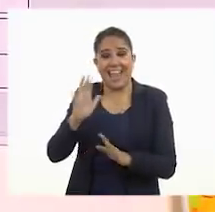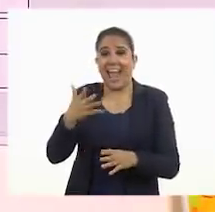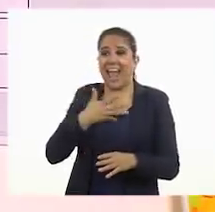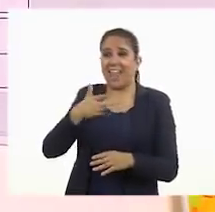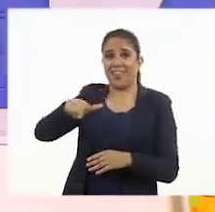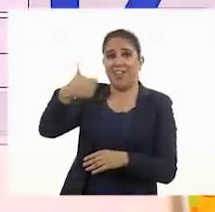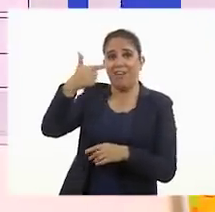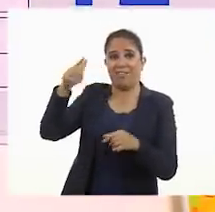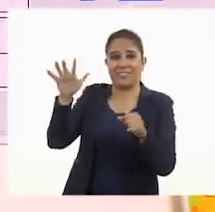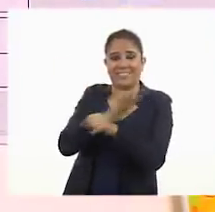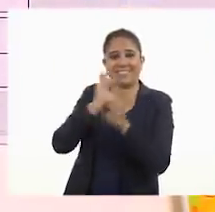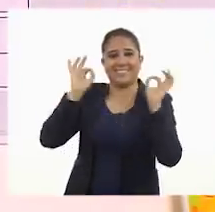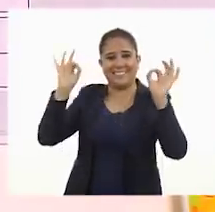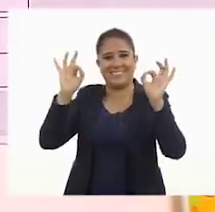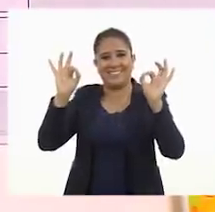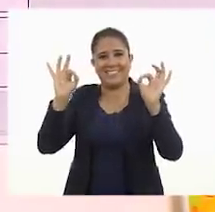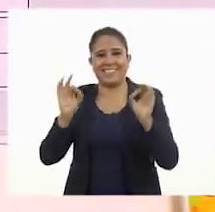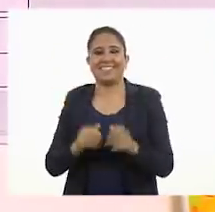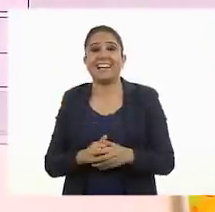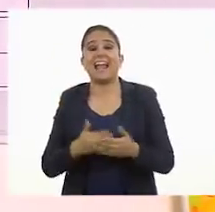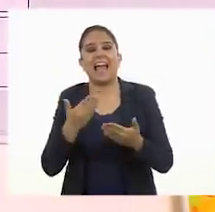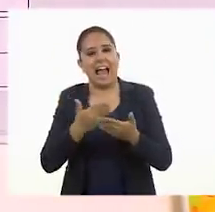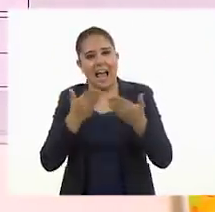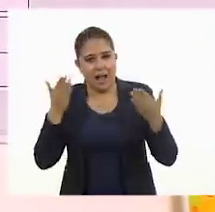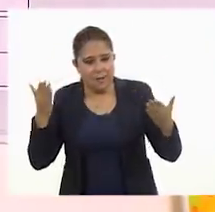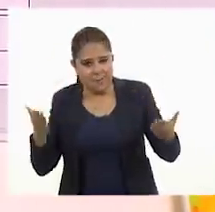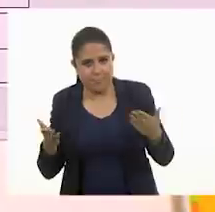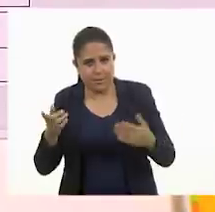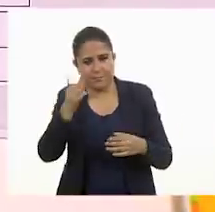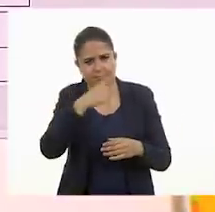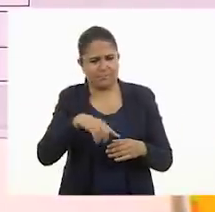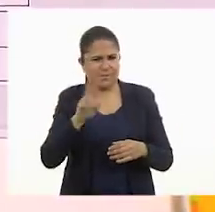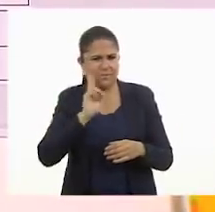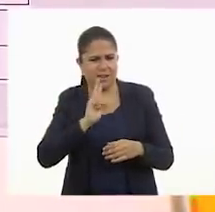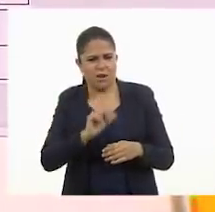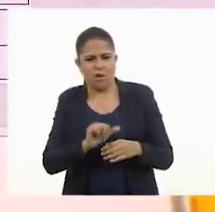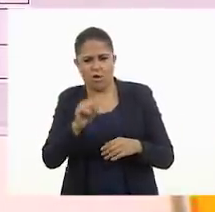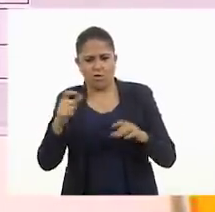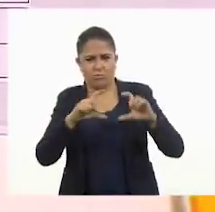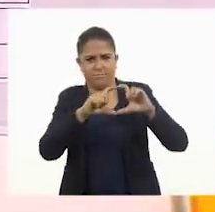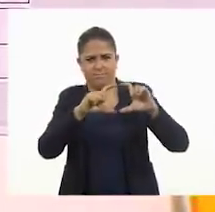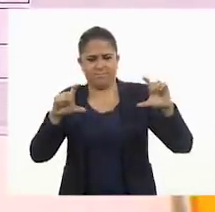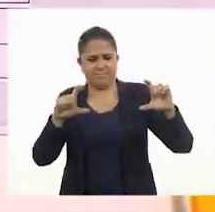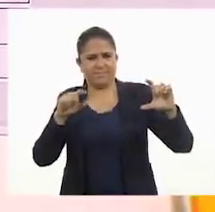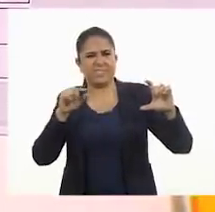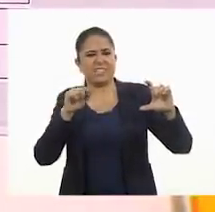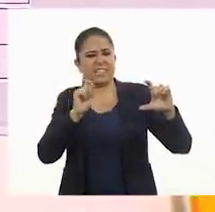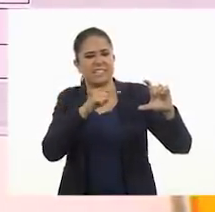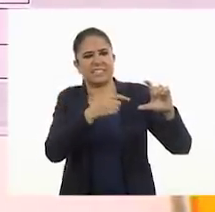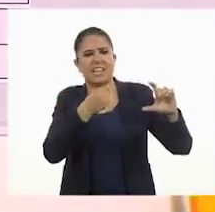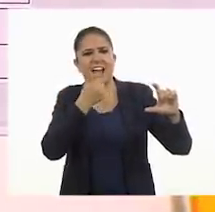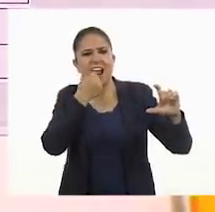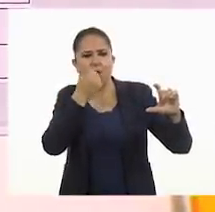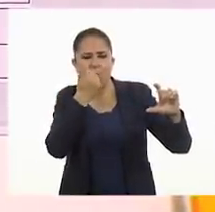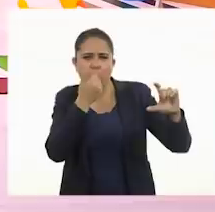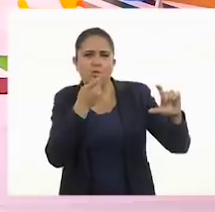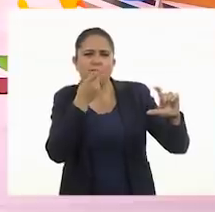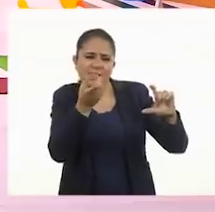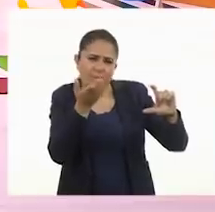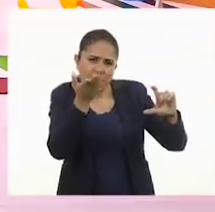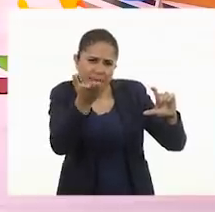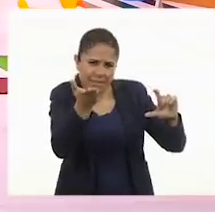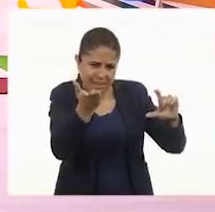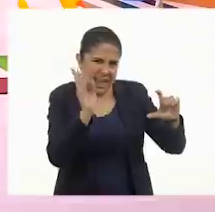doce. Muy bien. Ahora, vamos a ver otro caso de otro de nuestros niños que quiso participar.